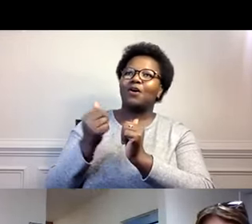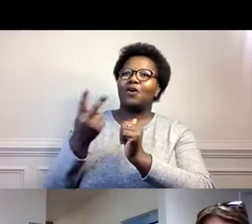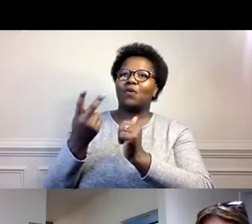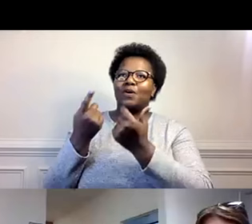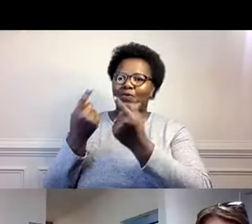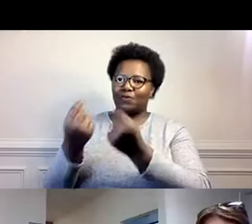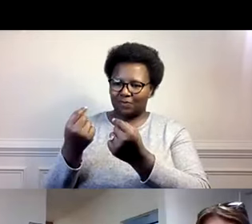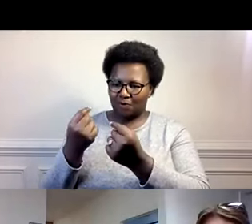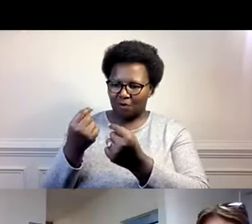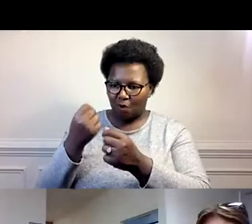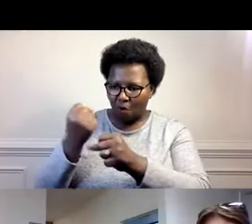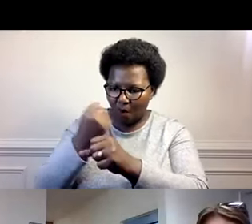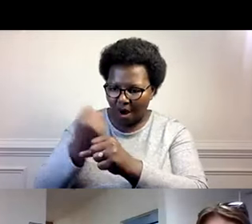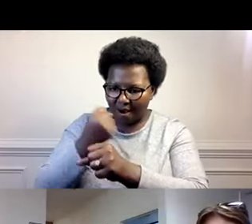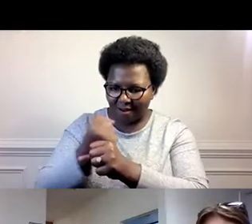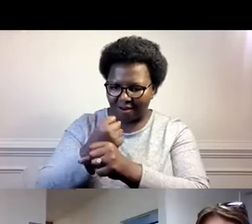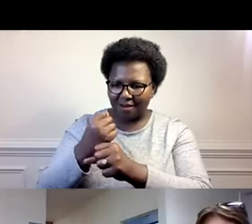Me gusta como.